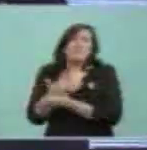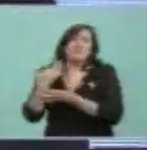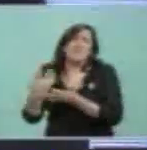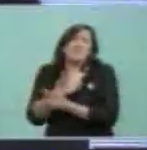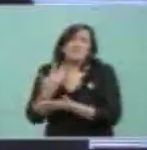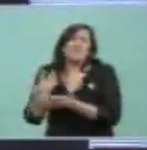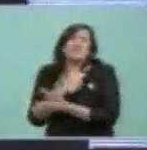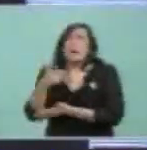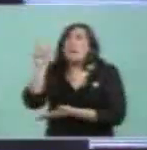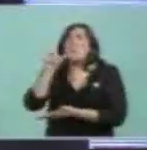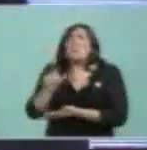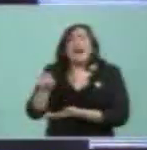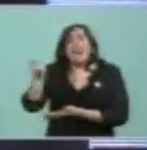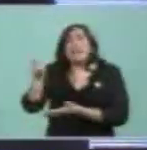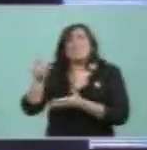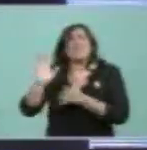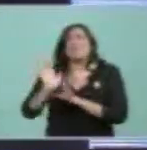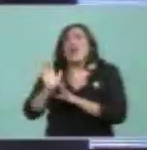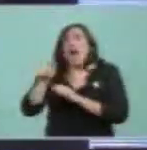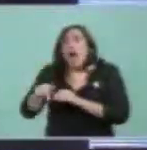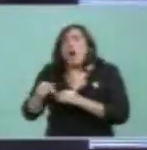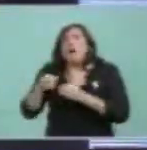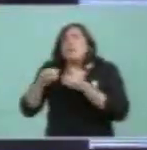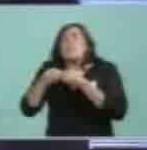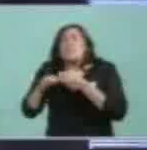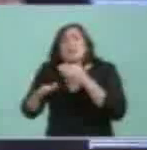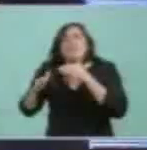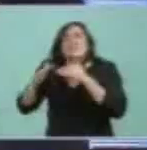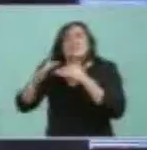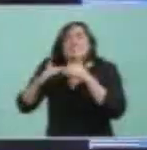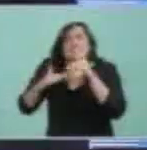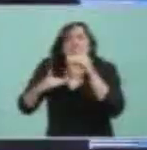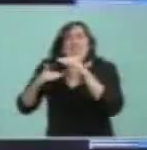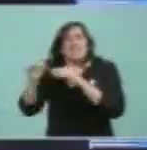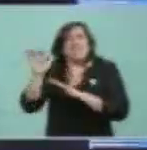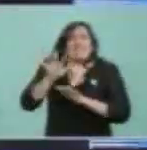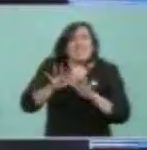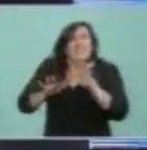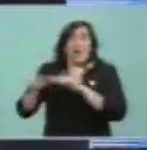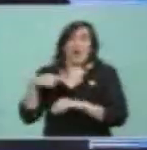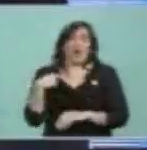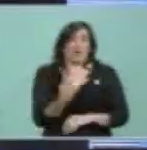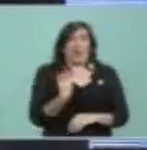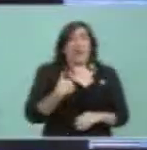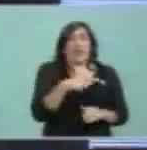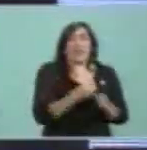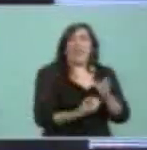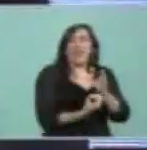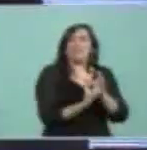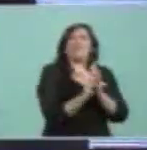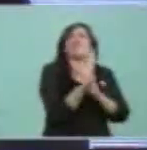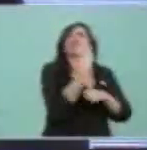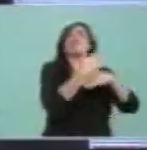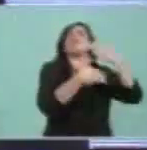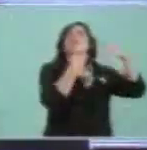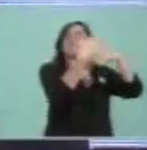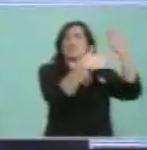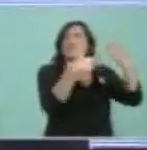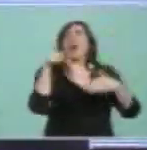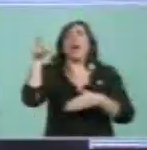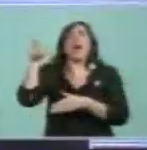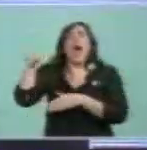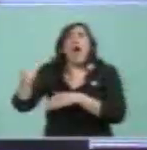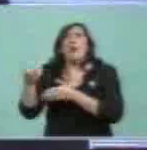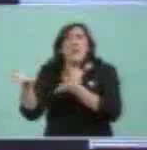le pasa a un país en reconstrucción. Si nosotros somos un país emergente, ellos son un país en reconstrucción.